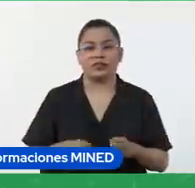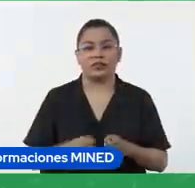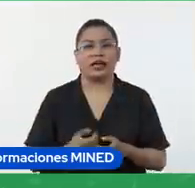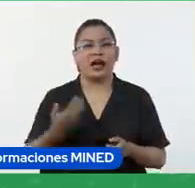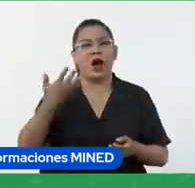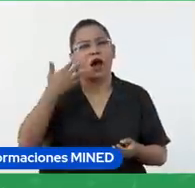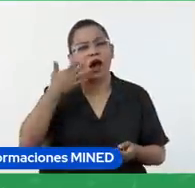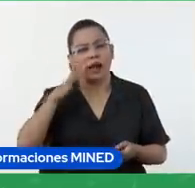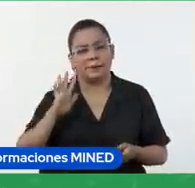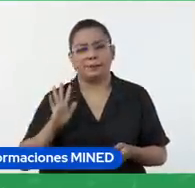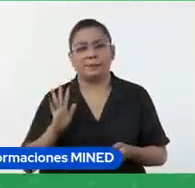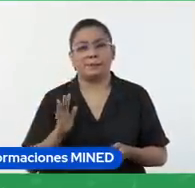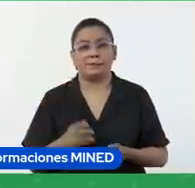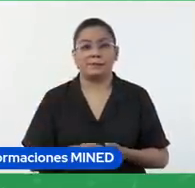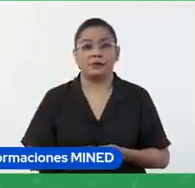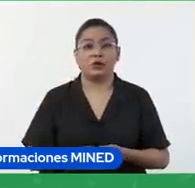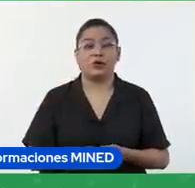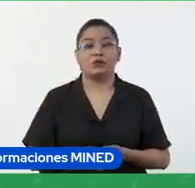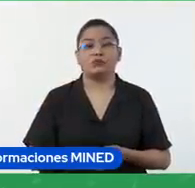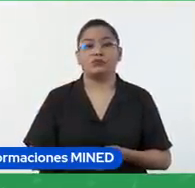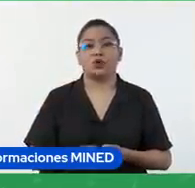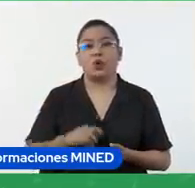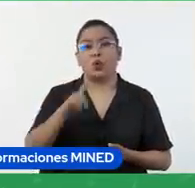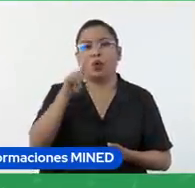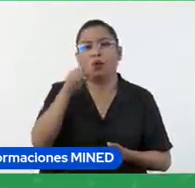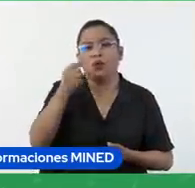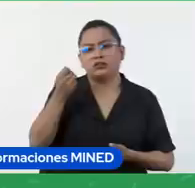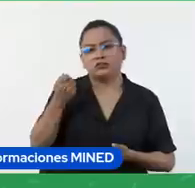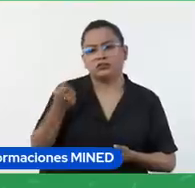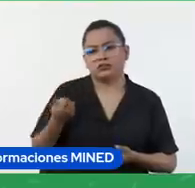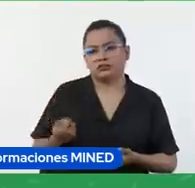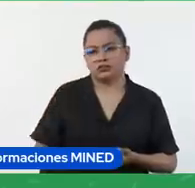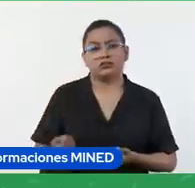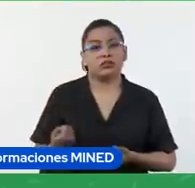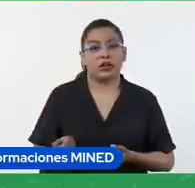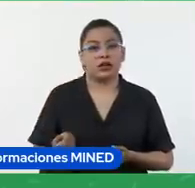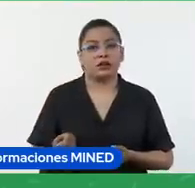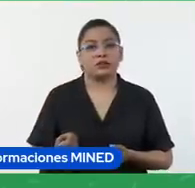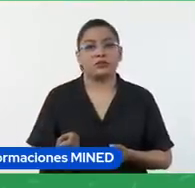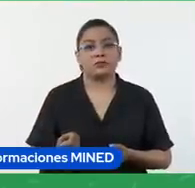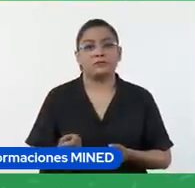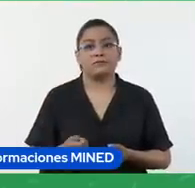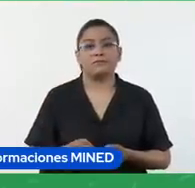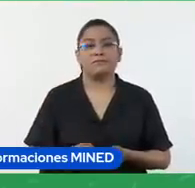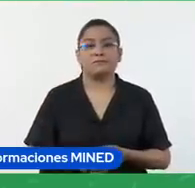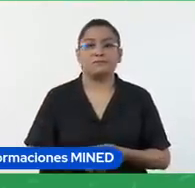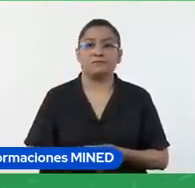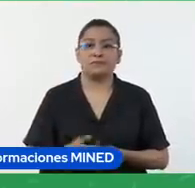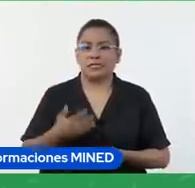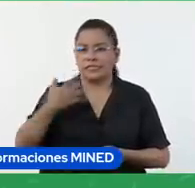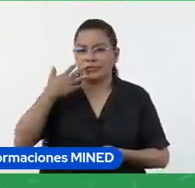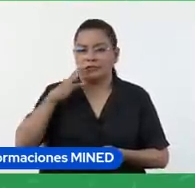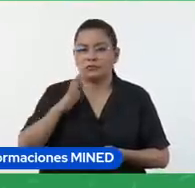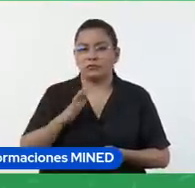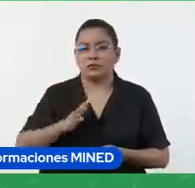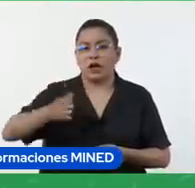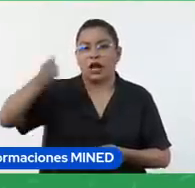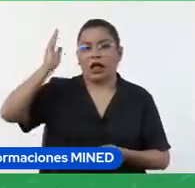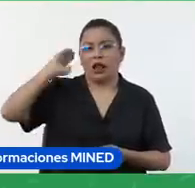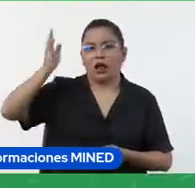ejemplo si un estudiante tiene que hacer una presentación frente al curso una disertación